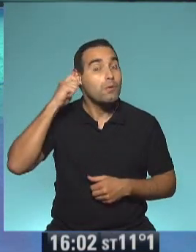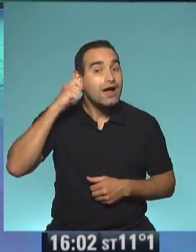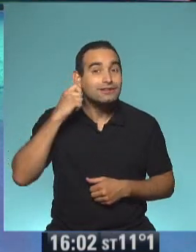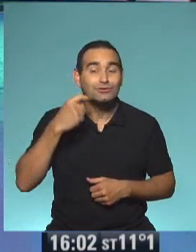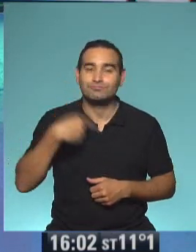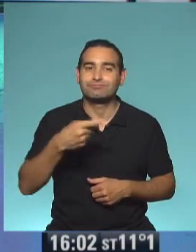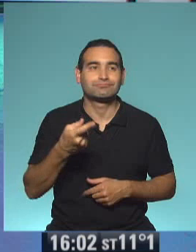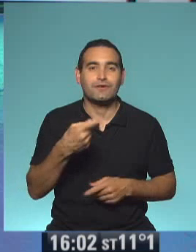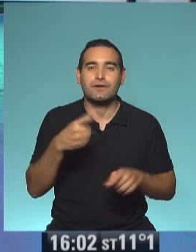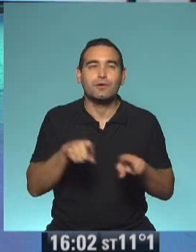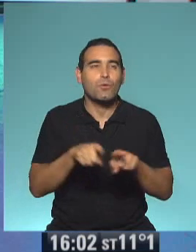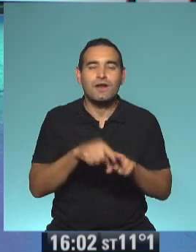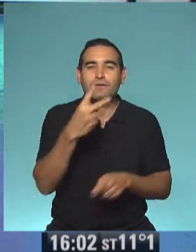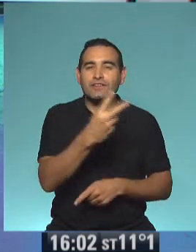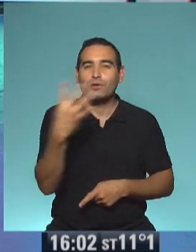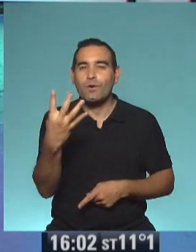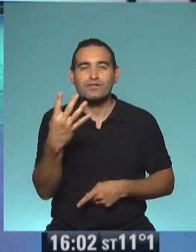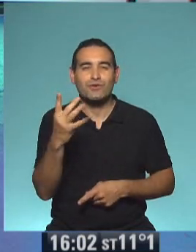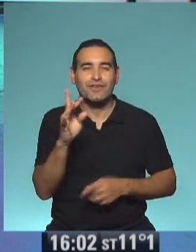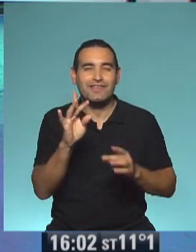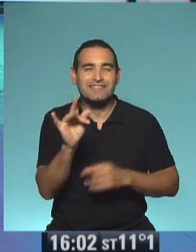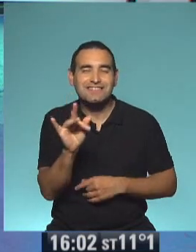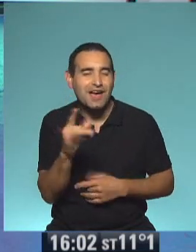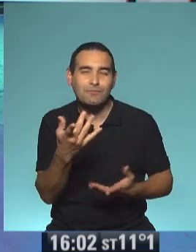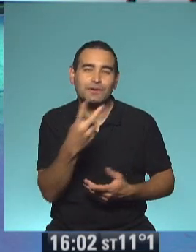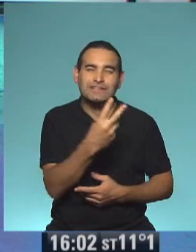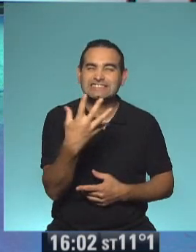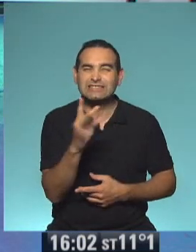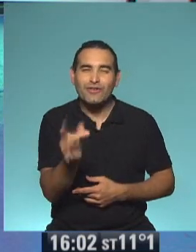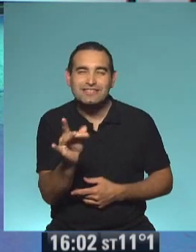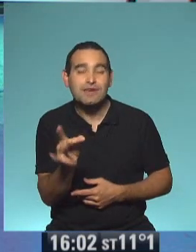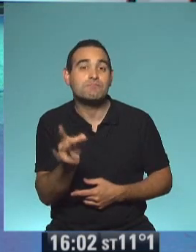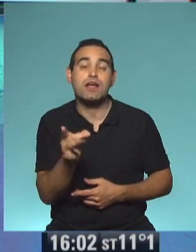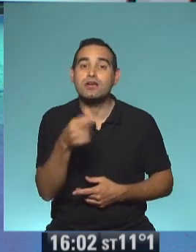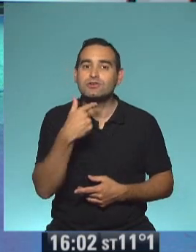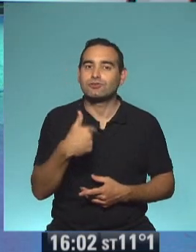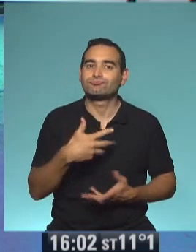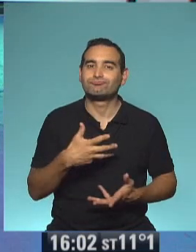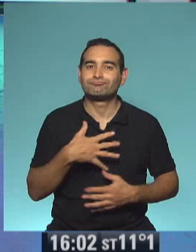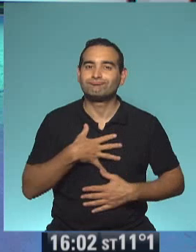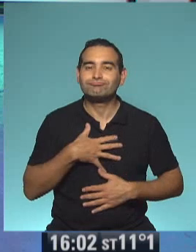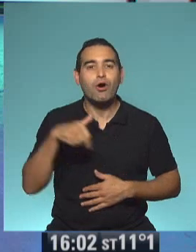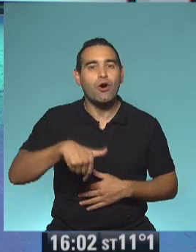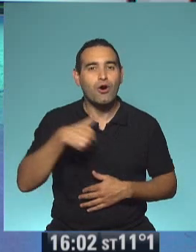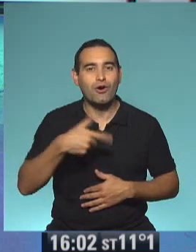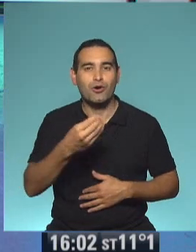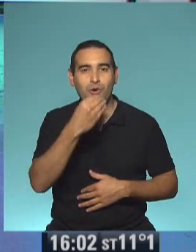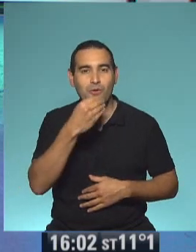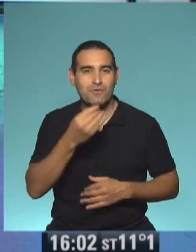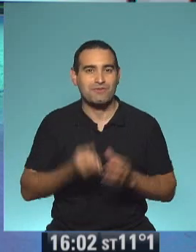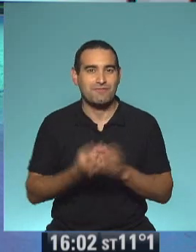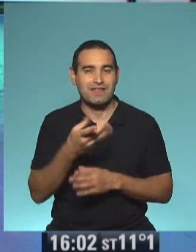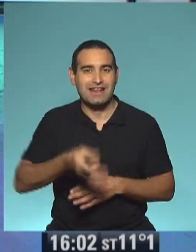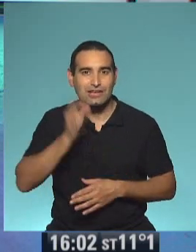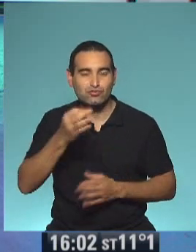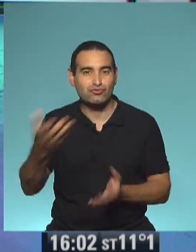24 de diciembre, 25 de diciembre. ¡Claro! Yo ya voy, ya siento la vibra, de hecho, esta mañana me llegó un desayuno de mi amigo Stevie, te